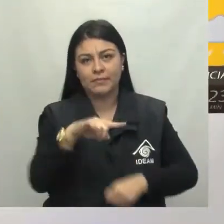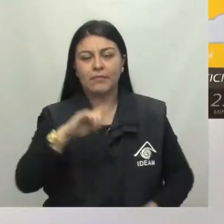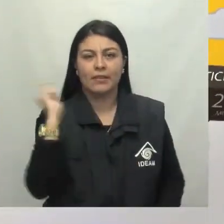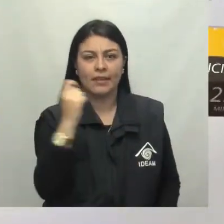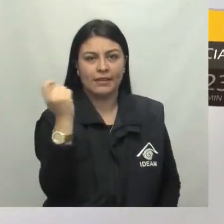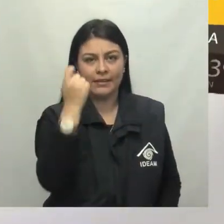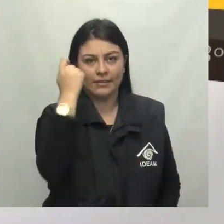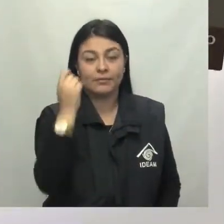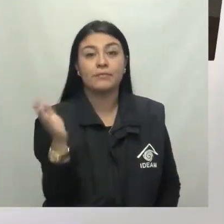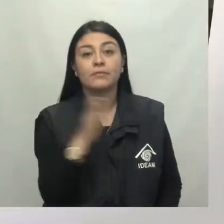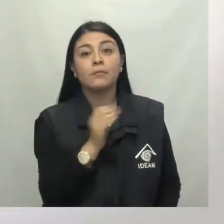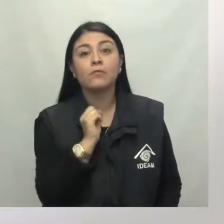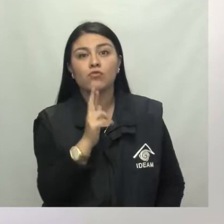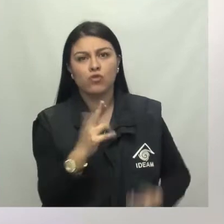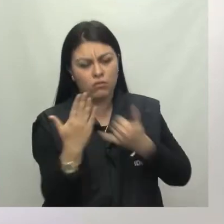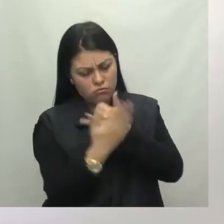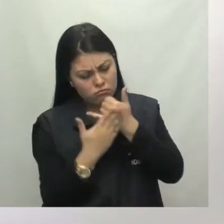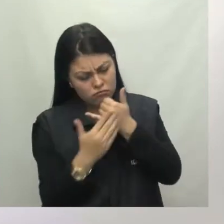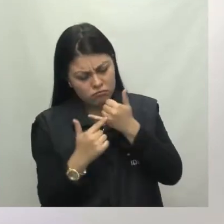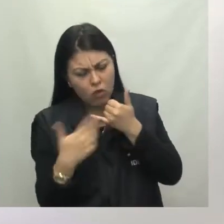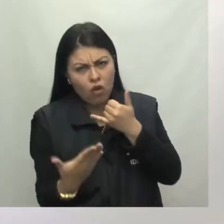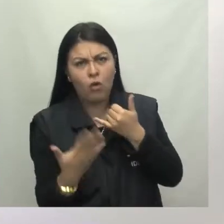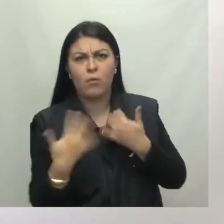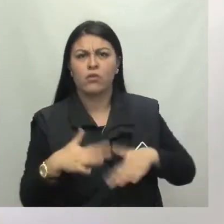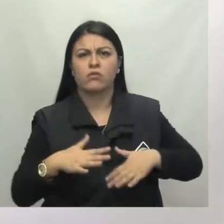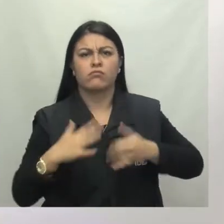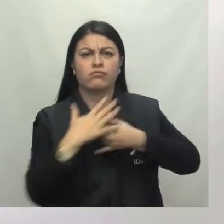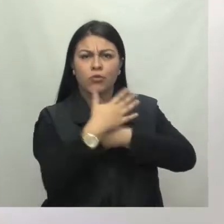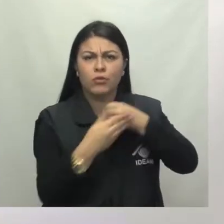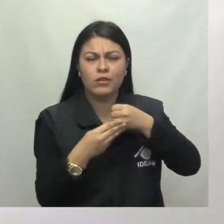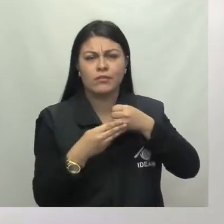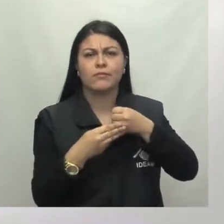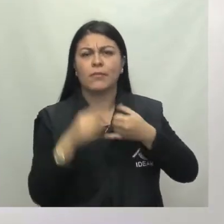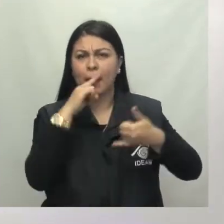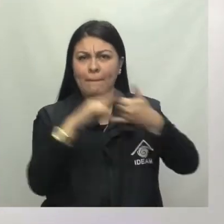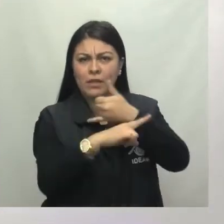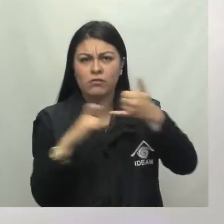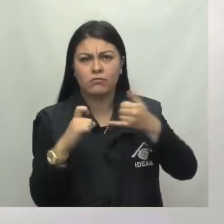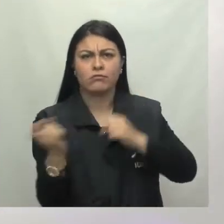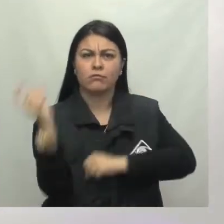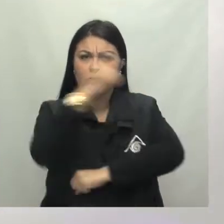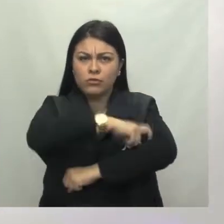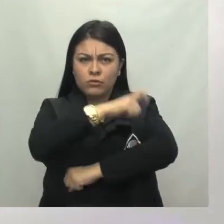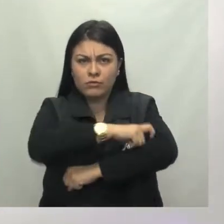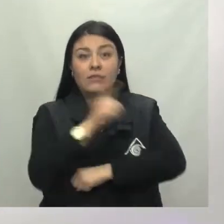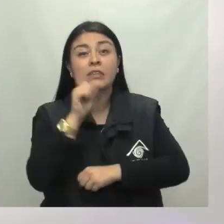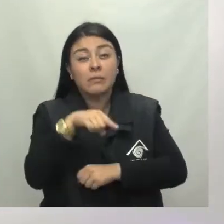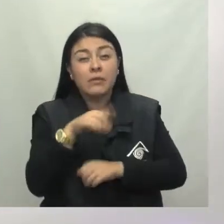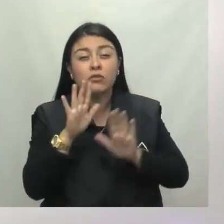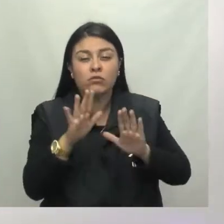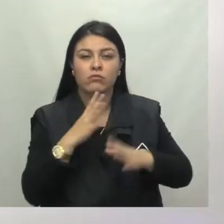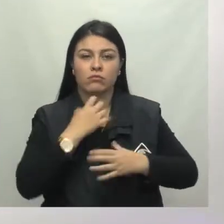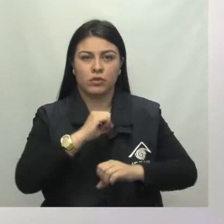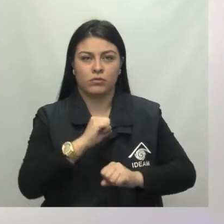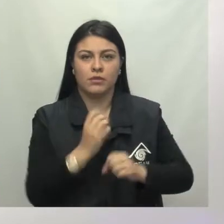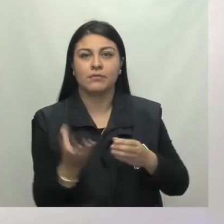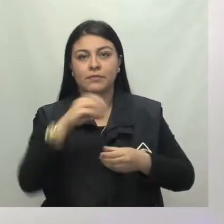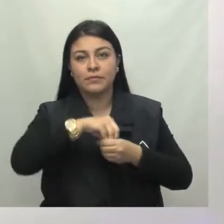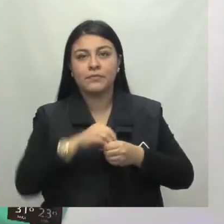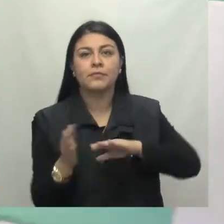pie de Monte Llanero. Para el sur del territorio se observan lluvias en Guainía, Amazonas, Putumayo y en sectores del Baupés.